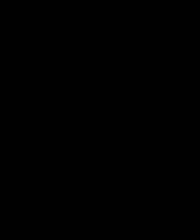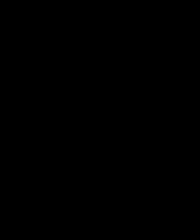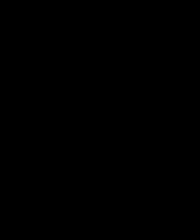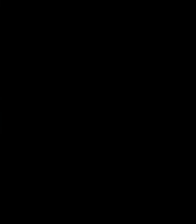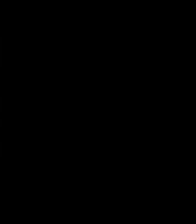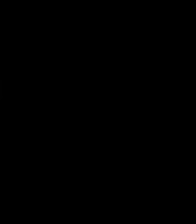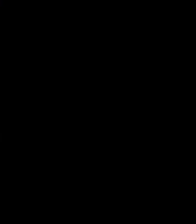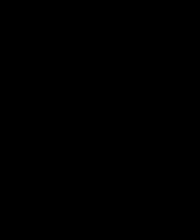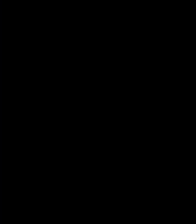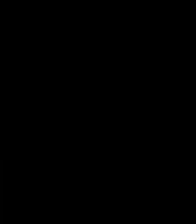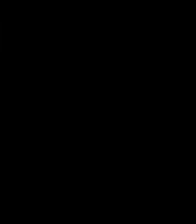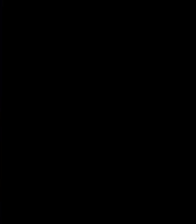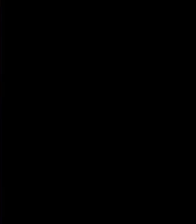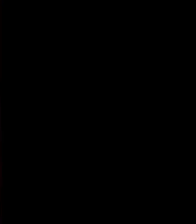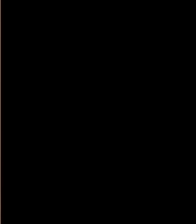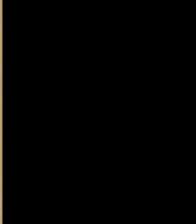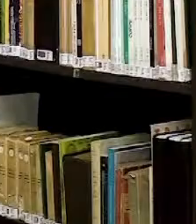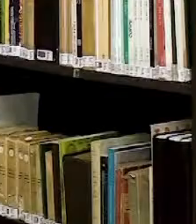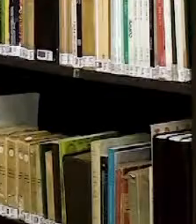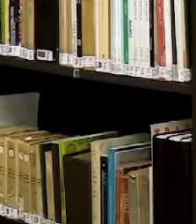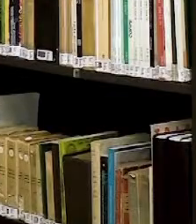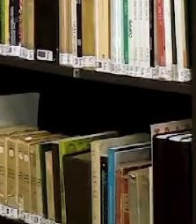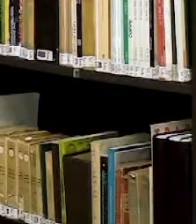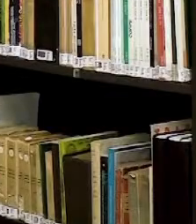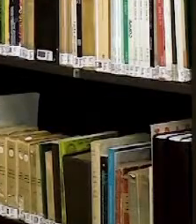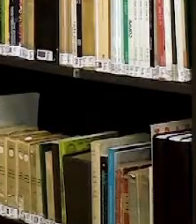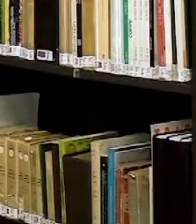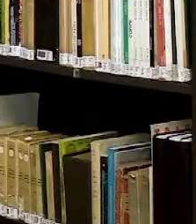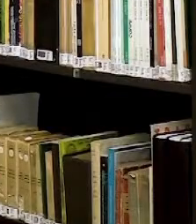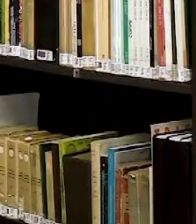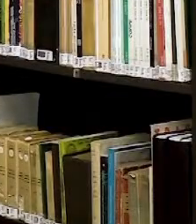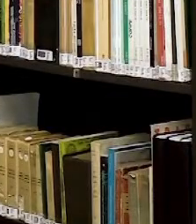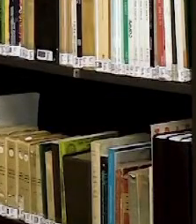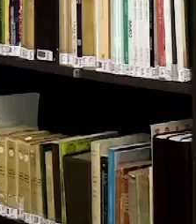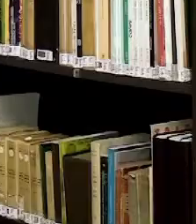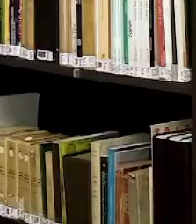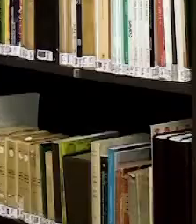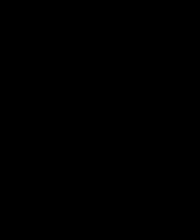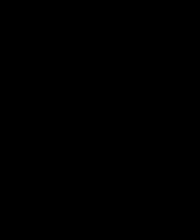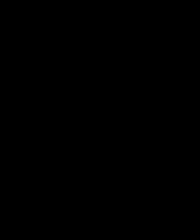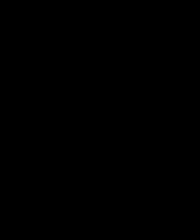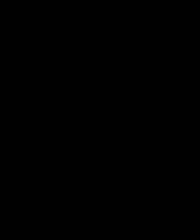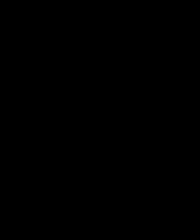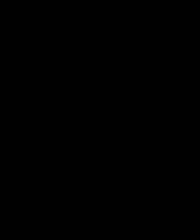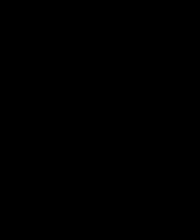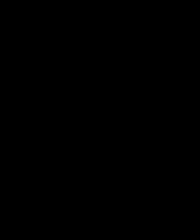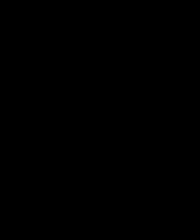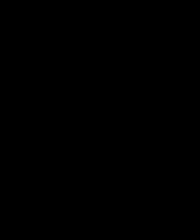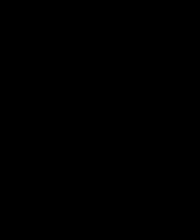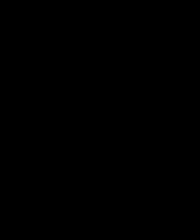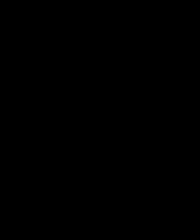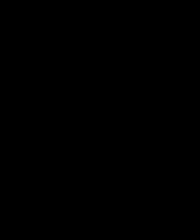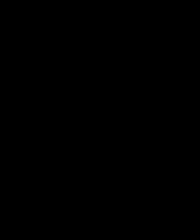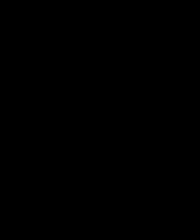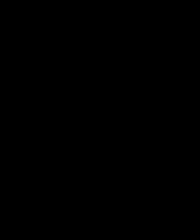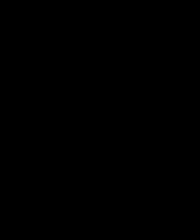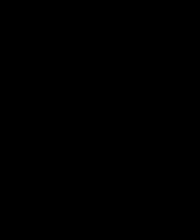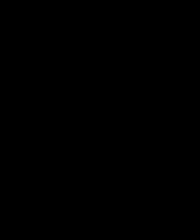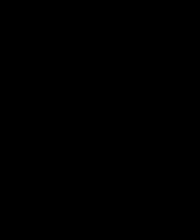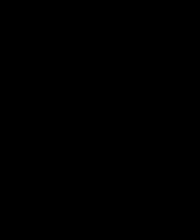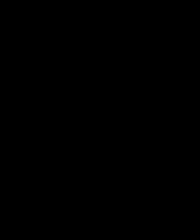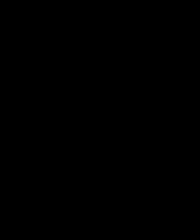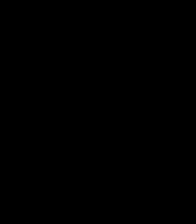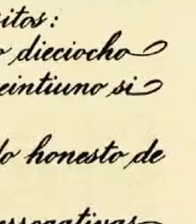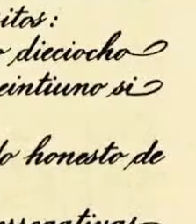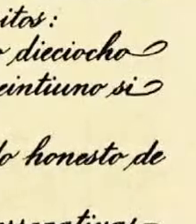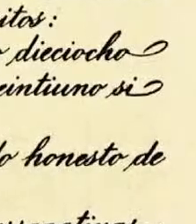por ella misma llamada La Mujer Moderna Toda su labor está ligada al entorno político Hermila Galindo por la redacción de